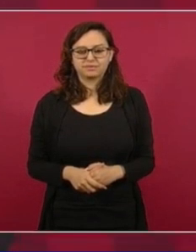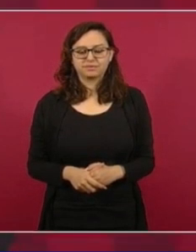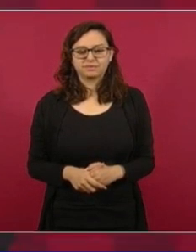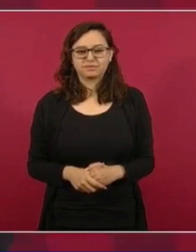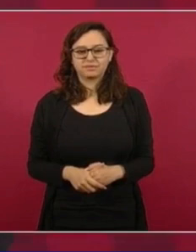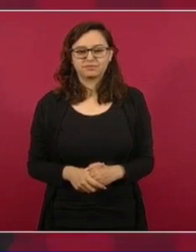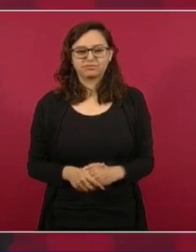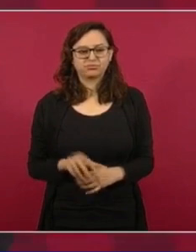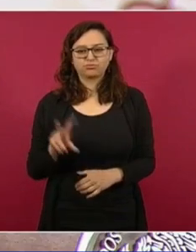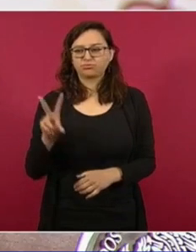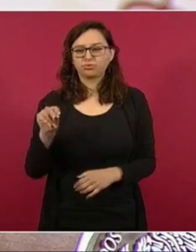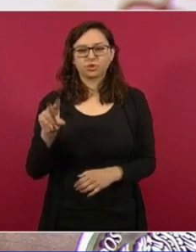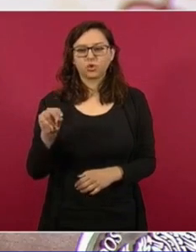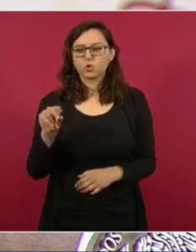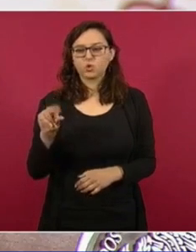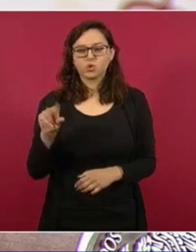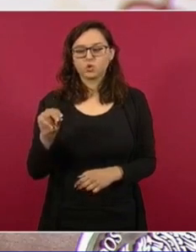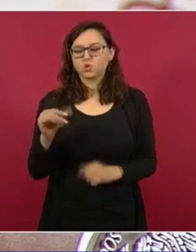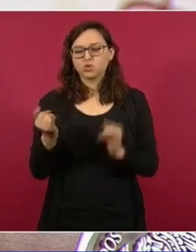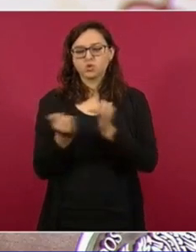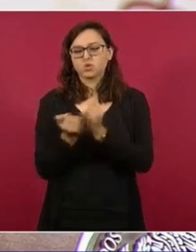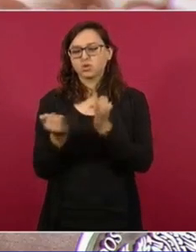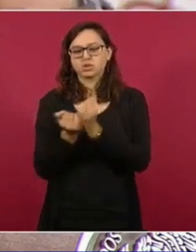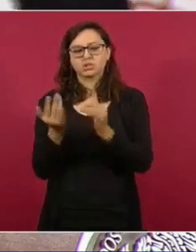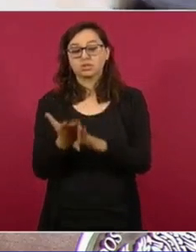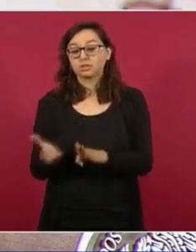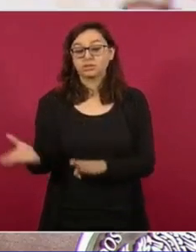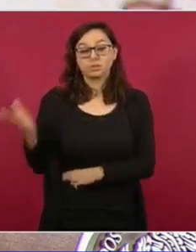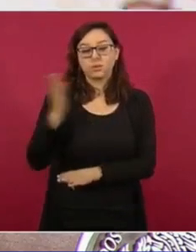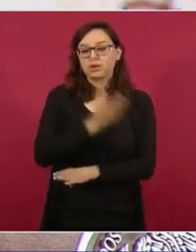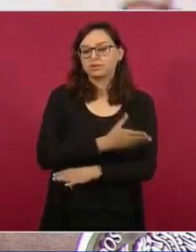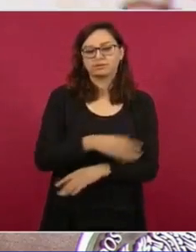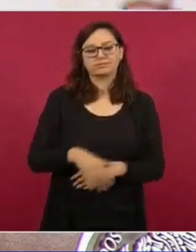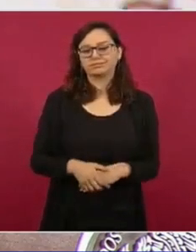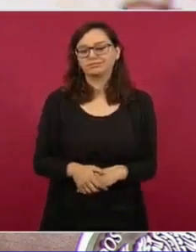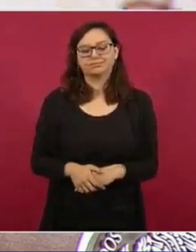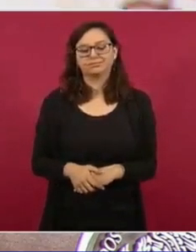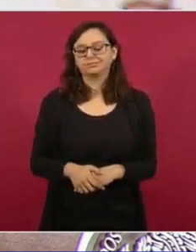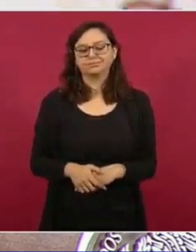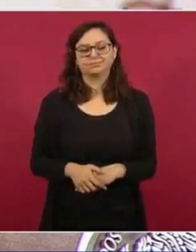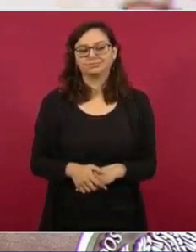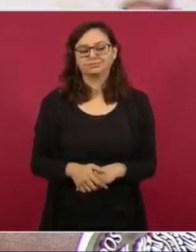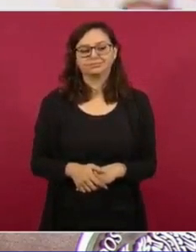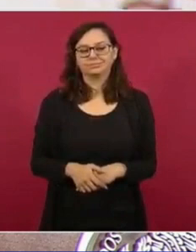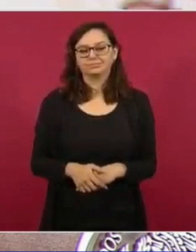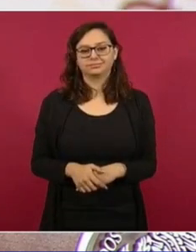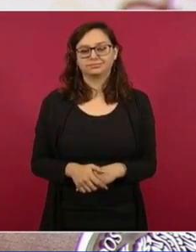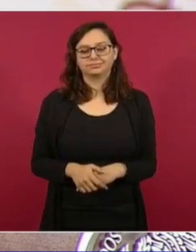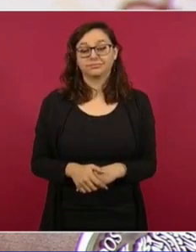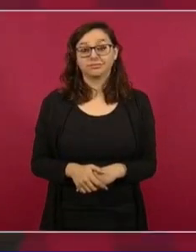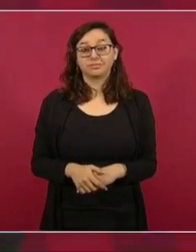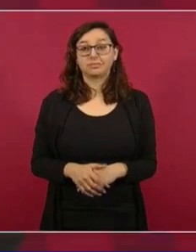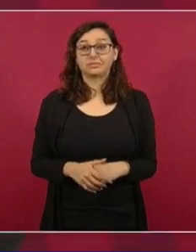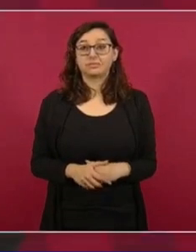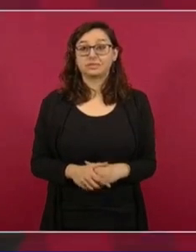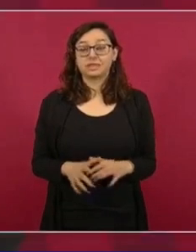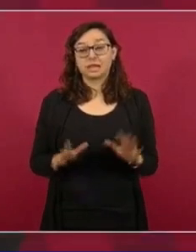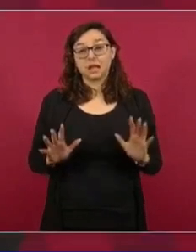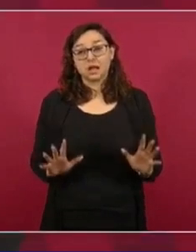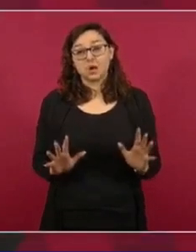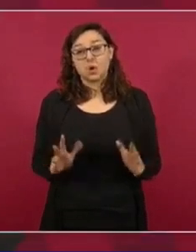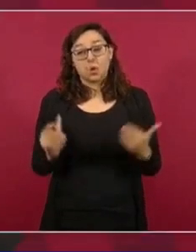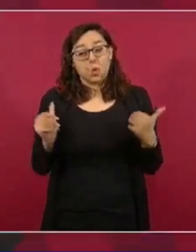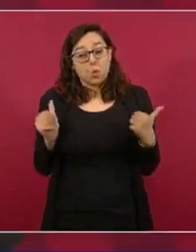Ya no es el tiempo de antes. Si fuese como antes, ¿saben cómo hubiesen votado?